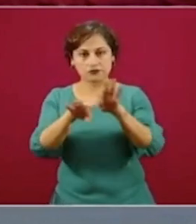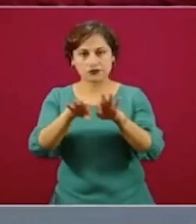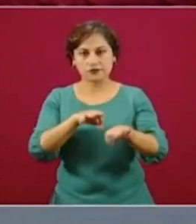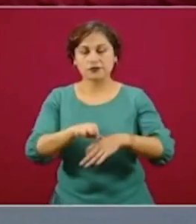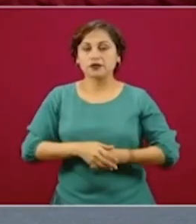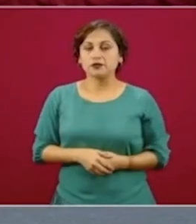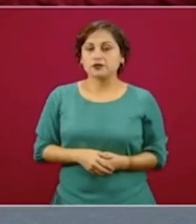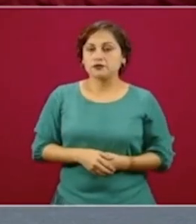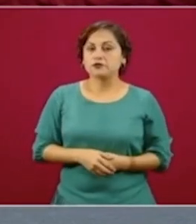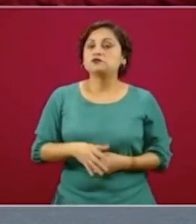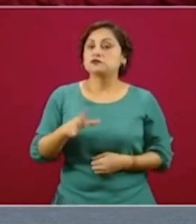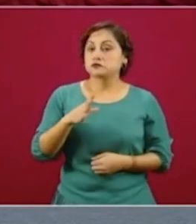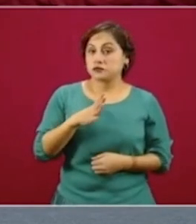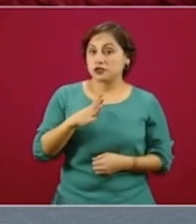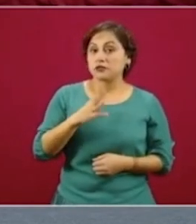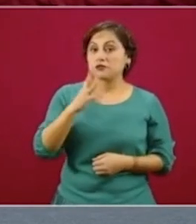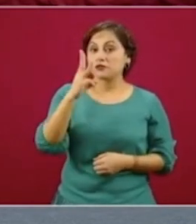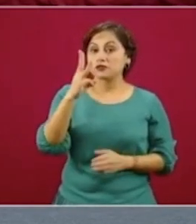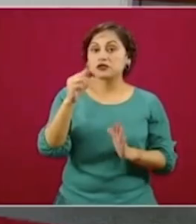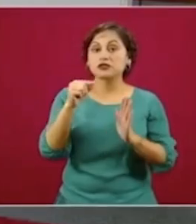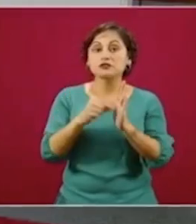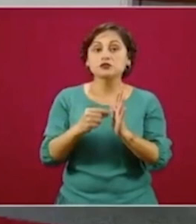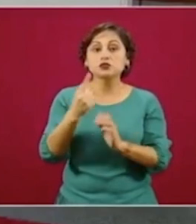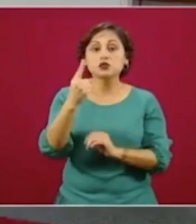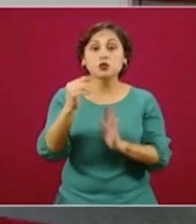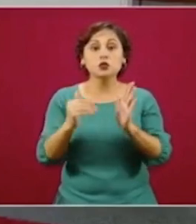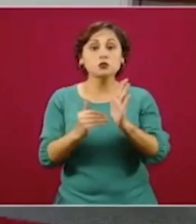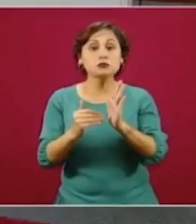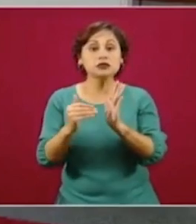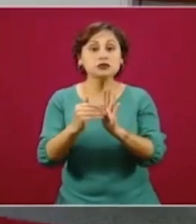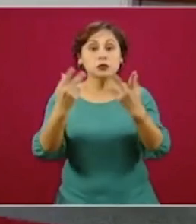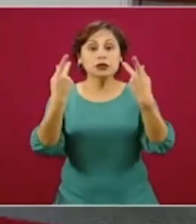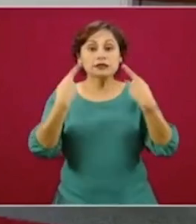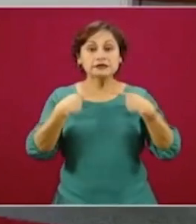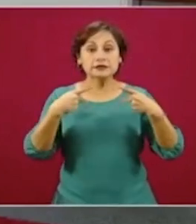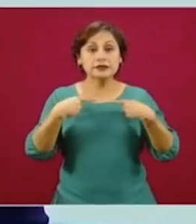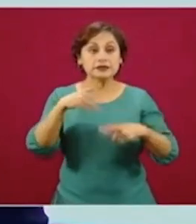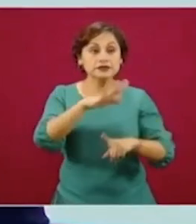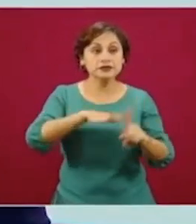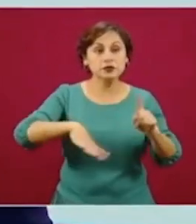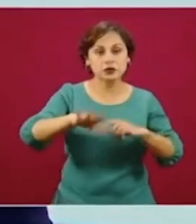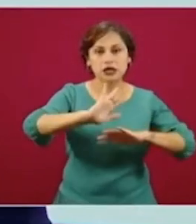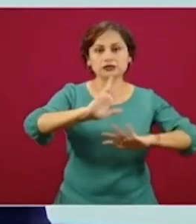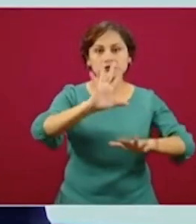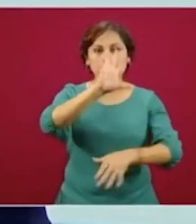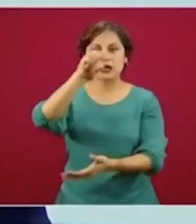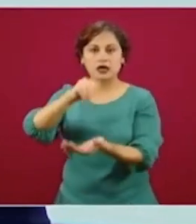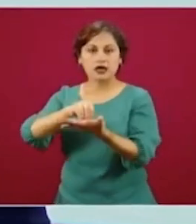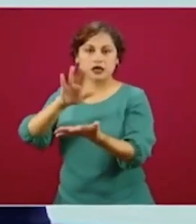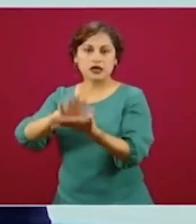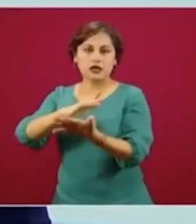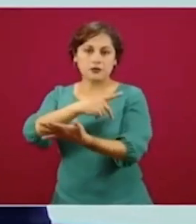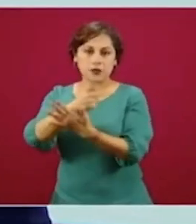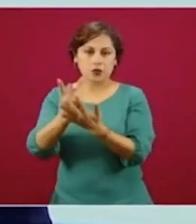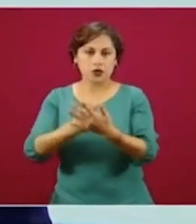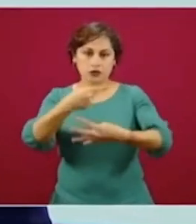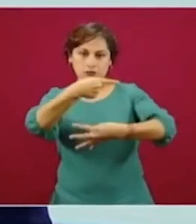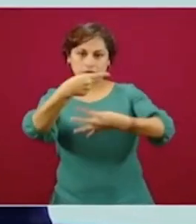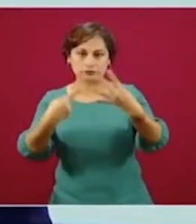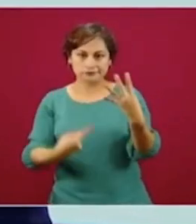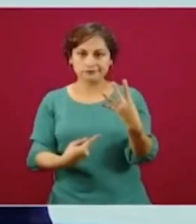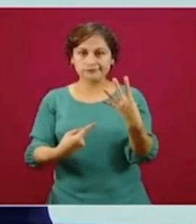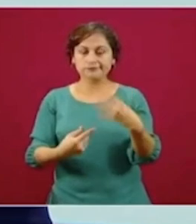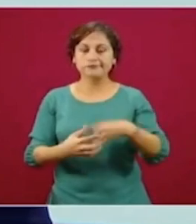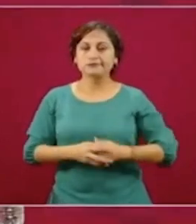3.1 millones de beneficiarios directos de estos cuatro programas. Y esto también